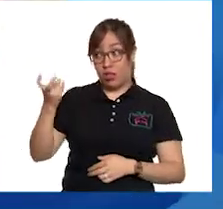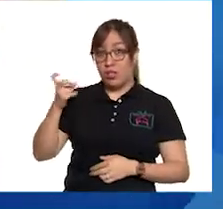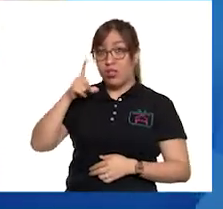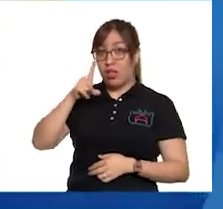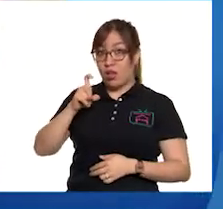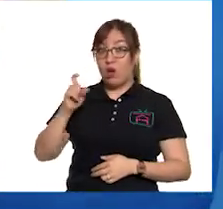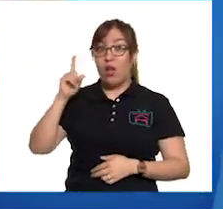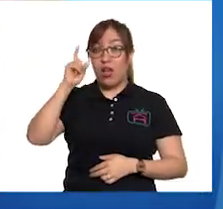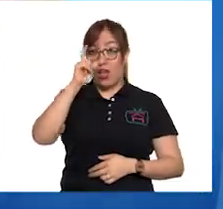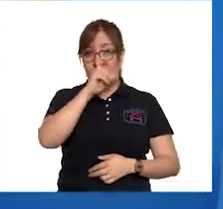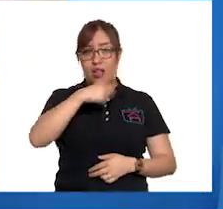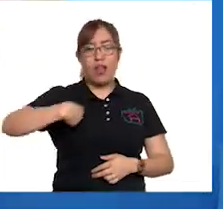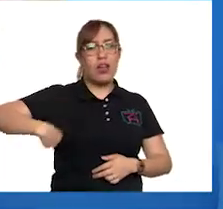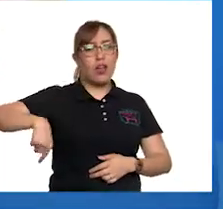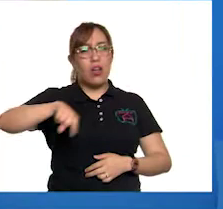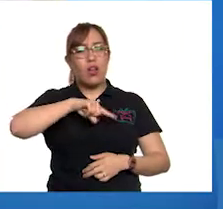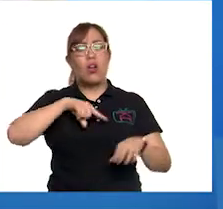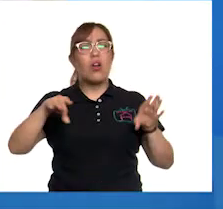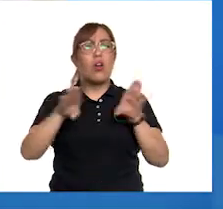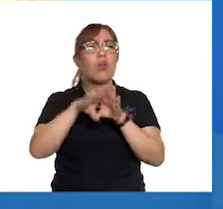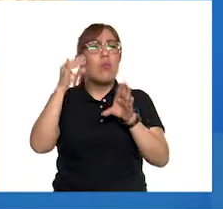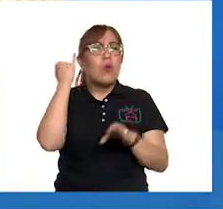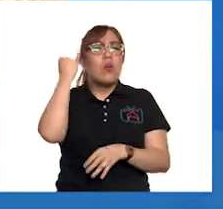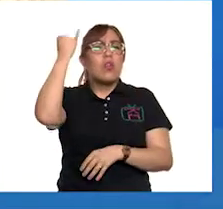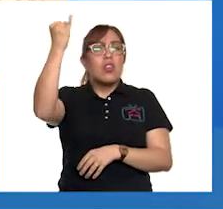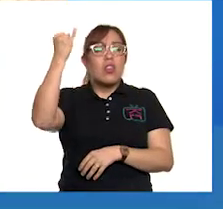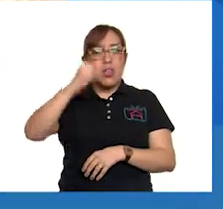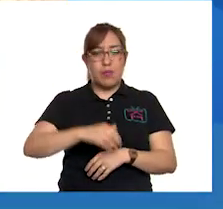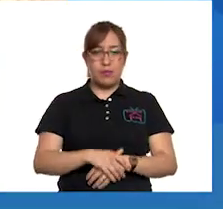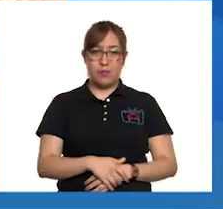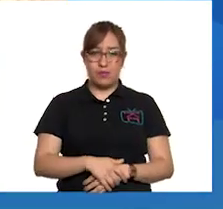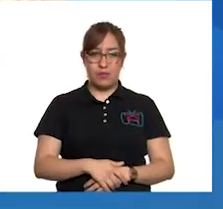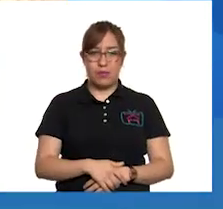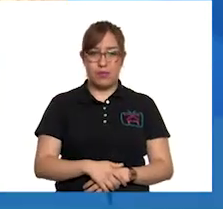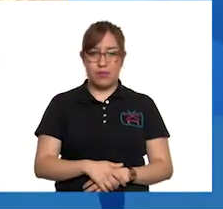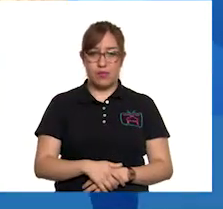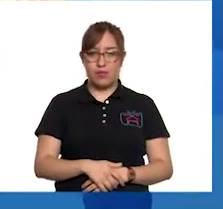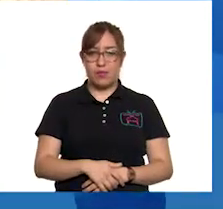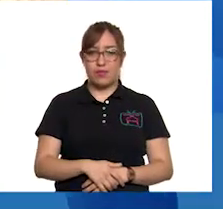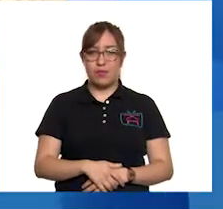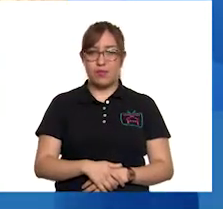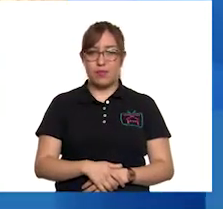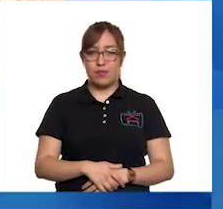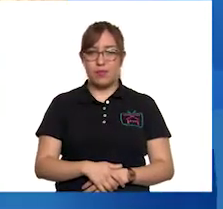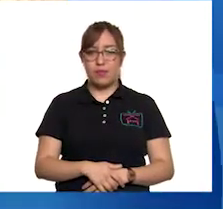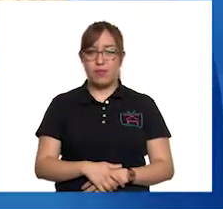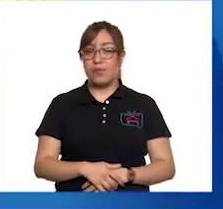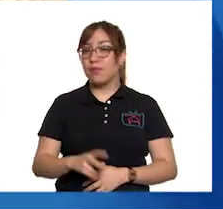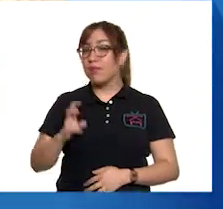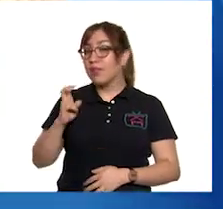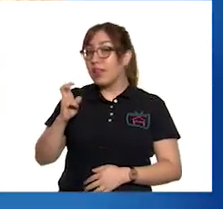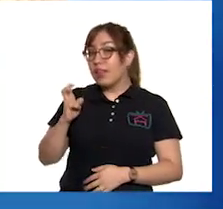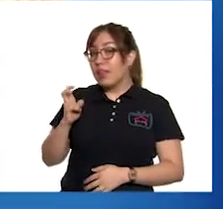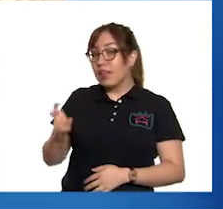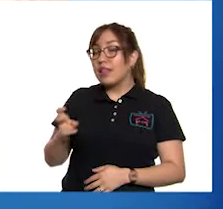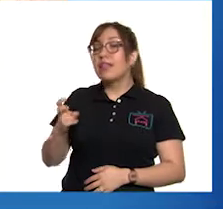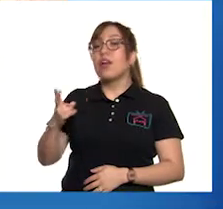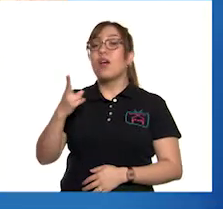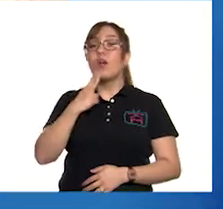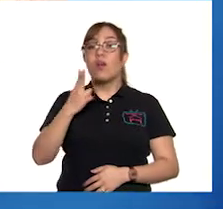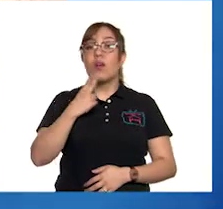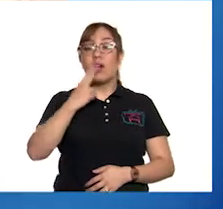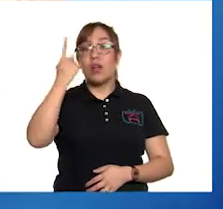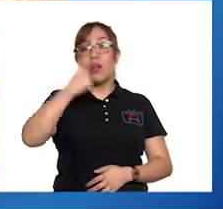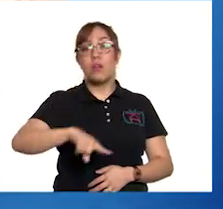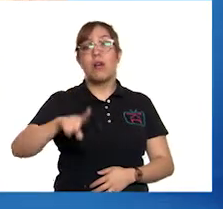inventamos una forma para hacerlo más fácil. Este es el expuls o ruedo, y nos sirve para ir a acarrear agua en la